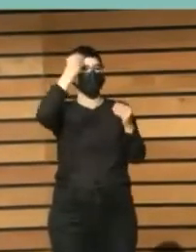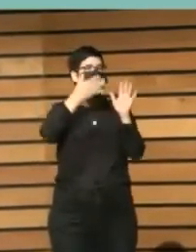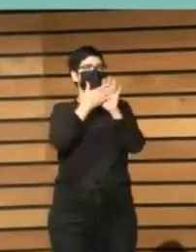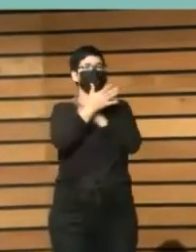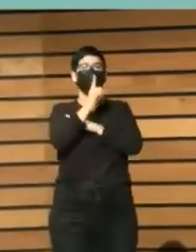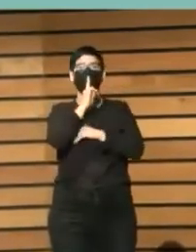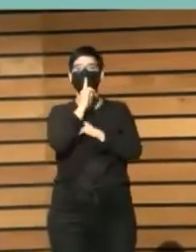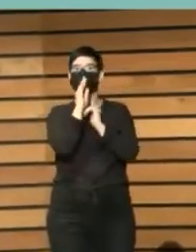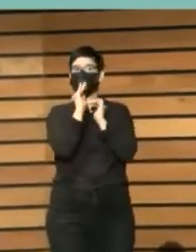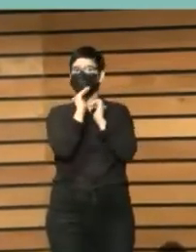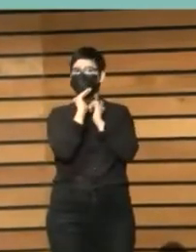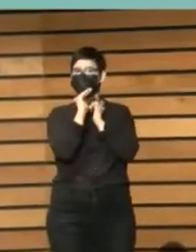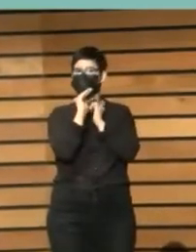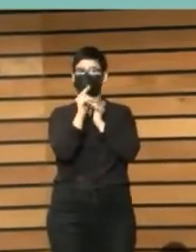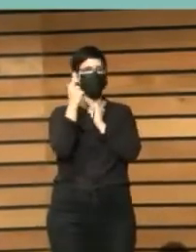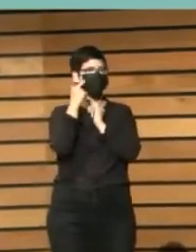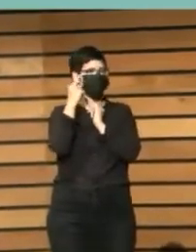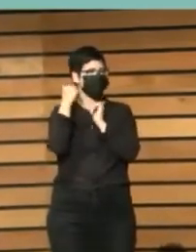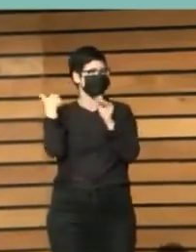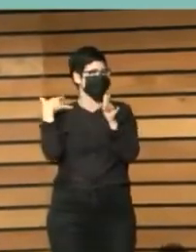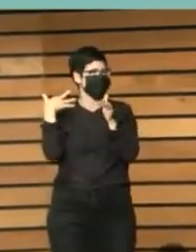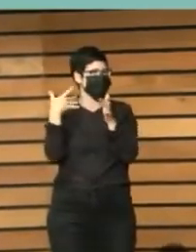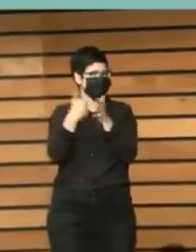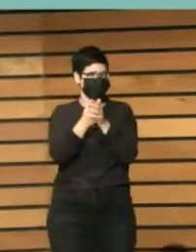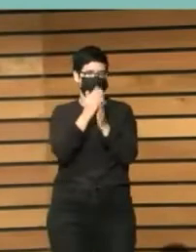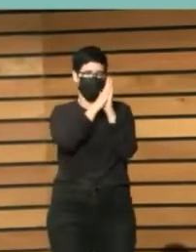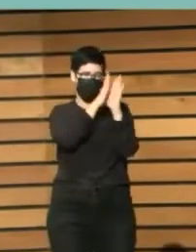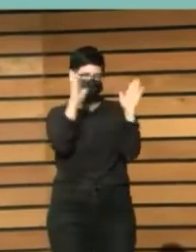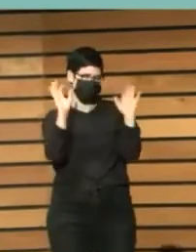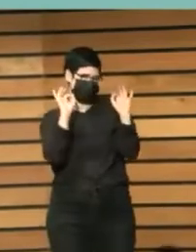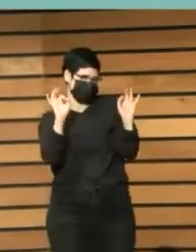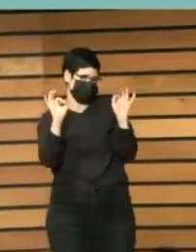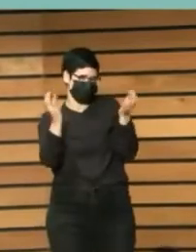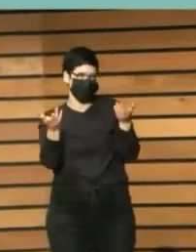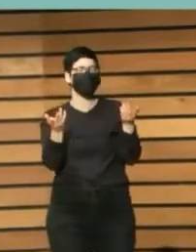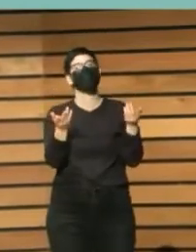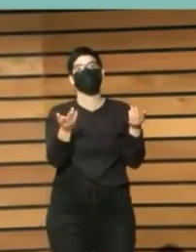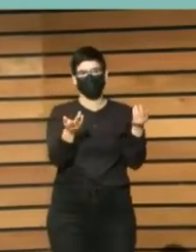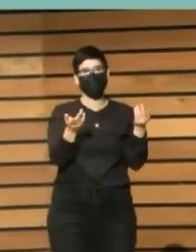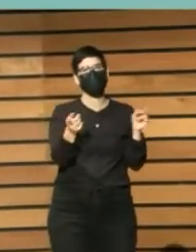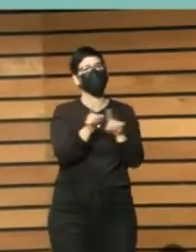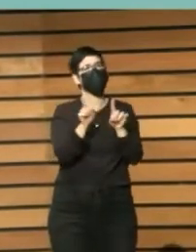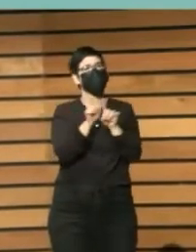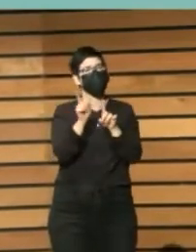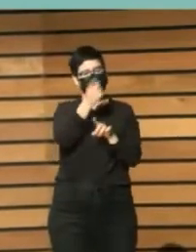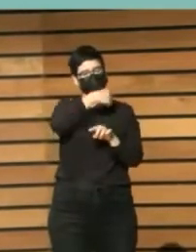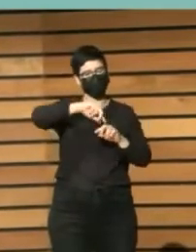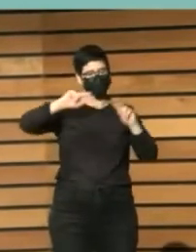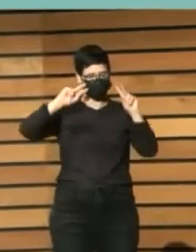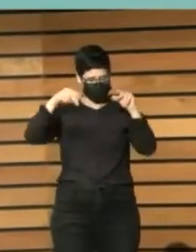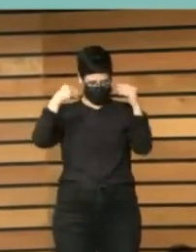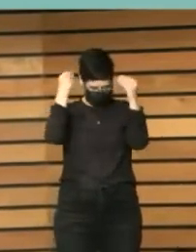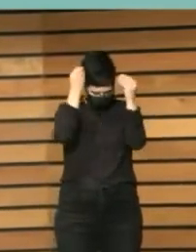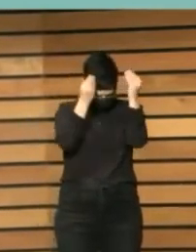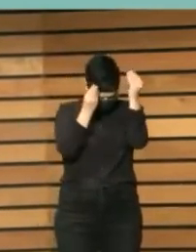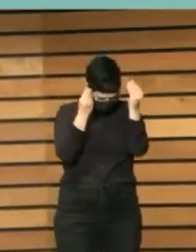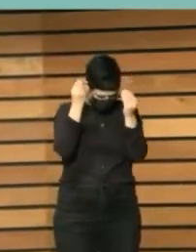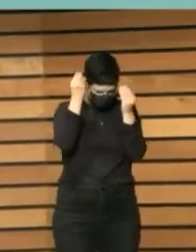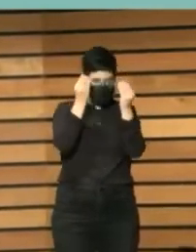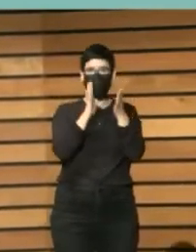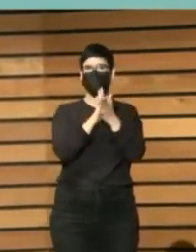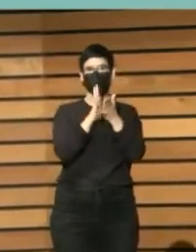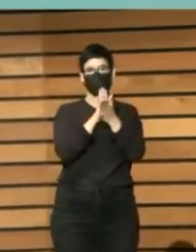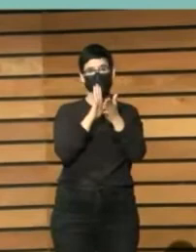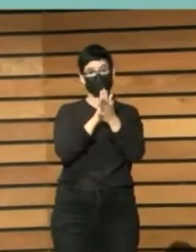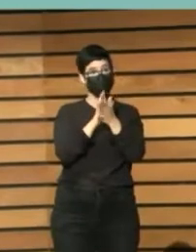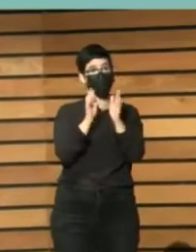ese silencio más tradicional y en el que podremos estar con nosotros mismos más tranquilamente. Buenas bibliotecas